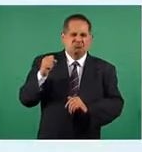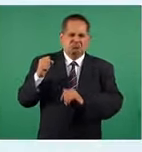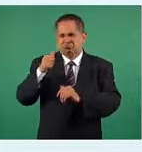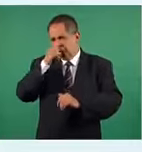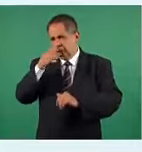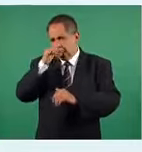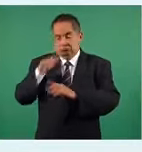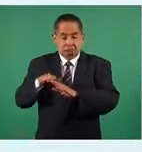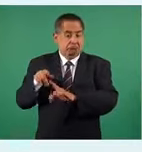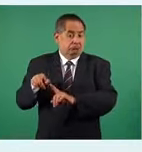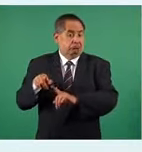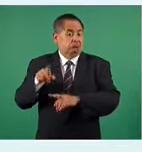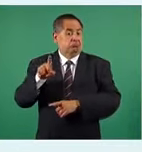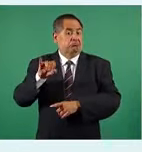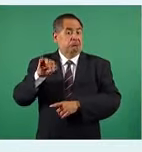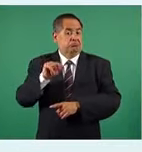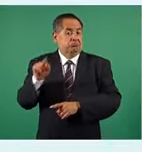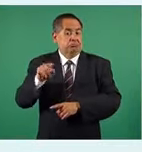siempre